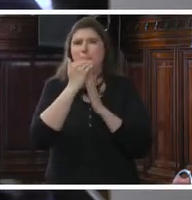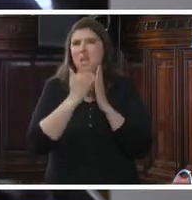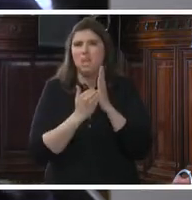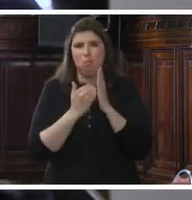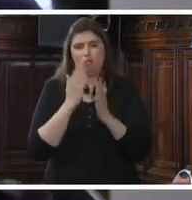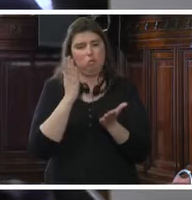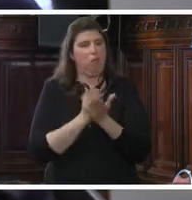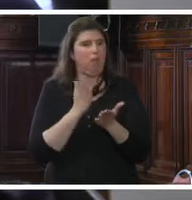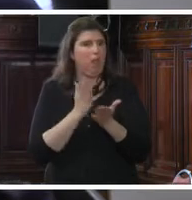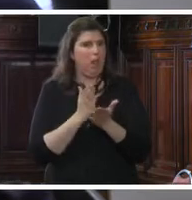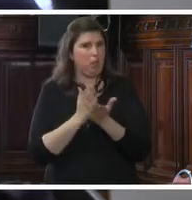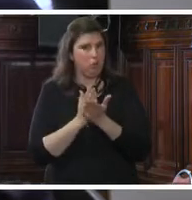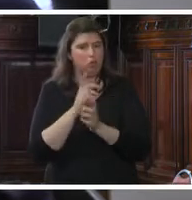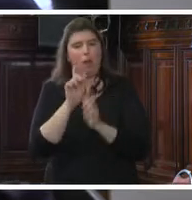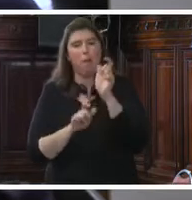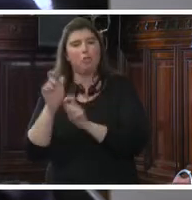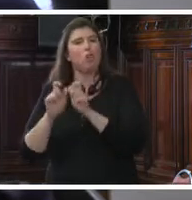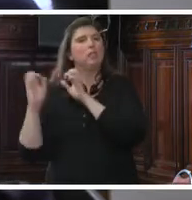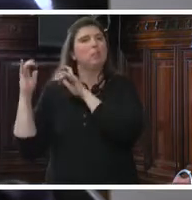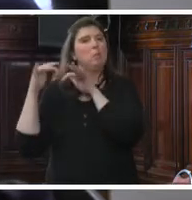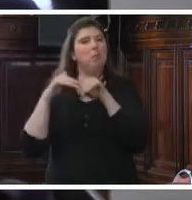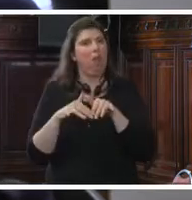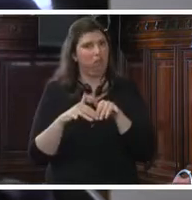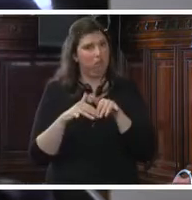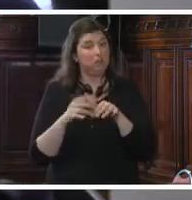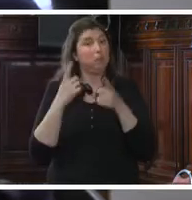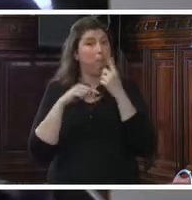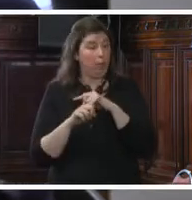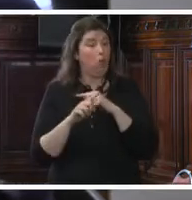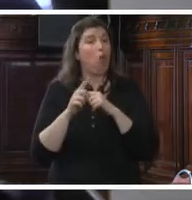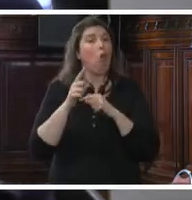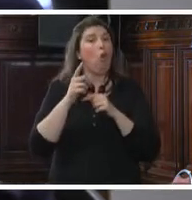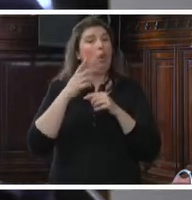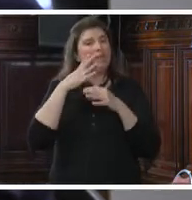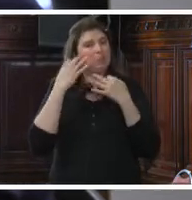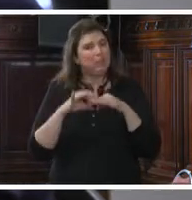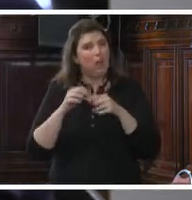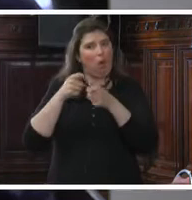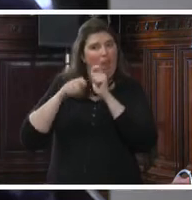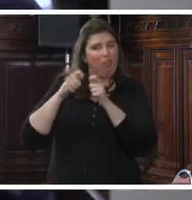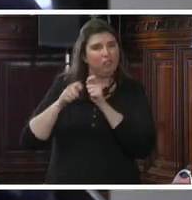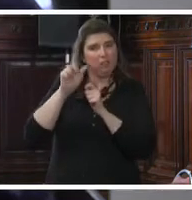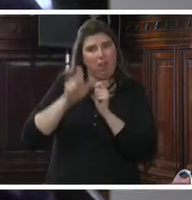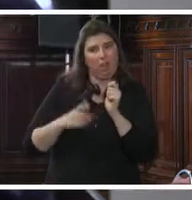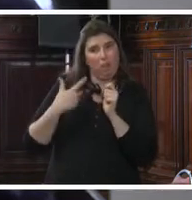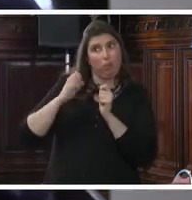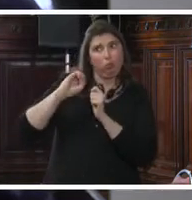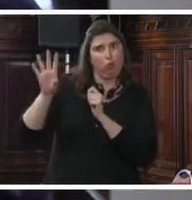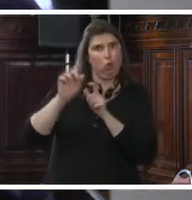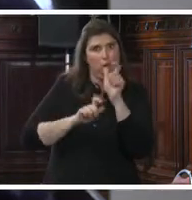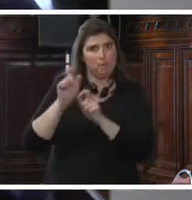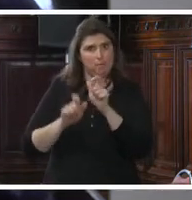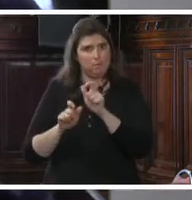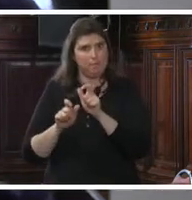migrantes, pero particularmente tengan que ver con trata, trata de personas. Y les decía que es difícil